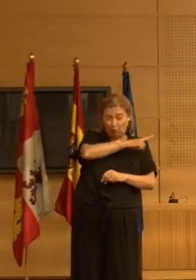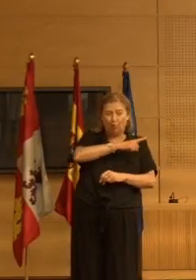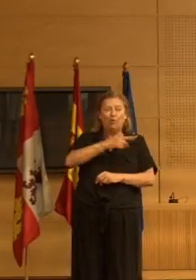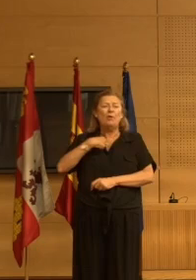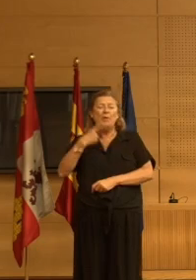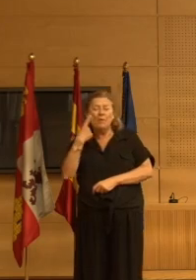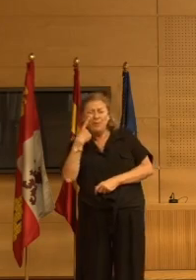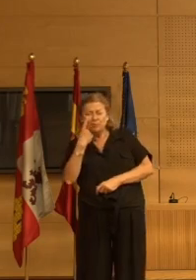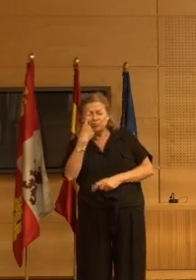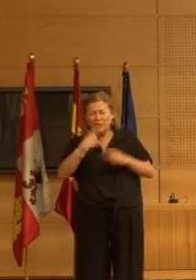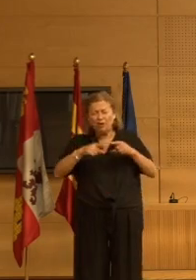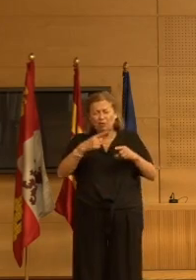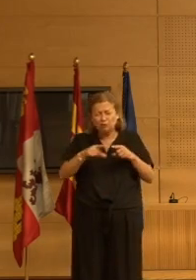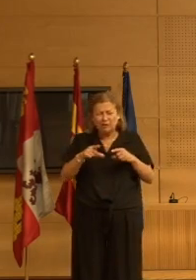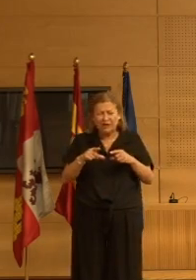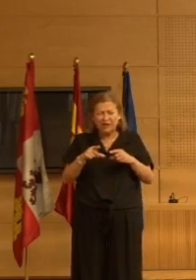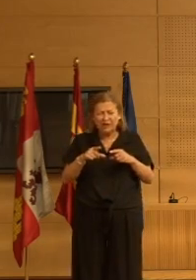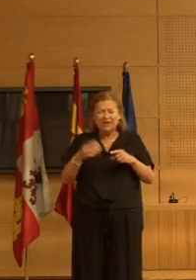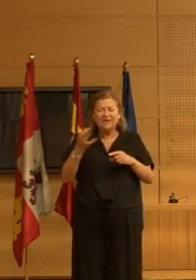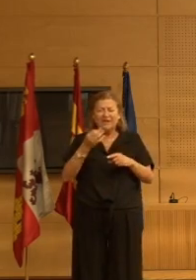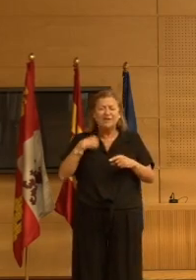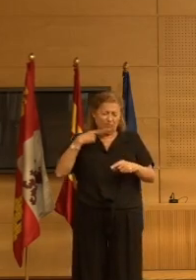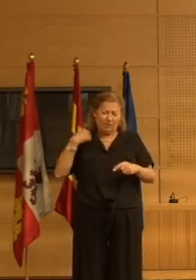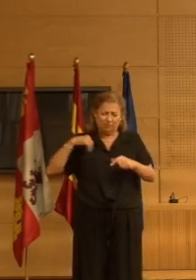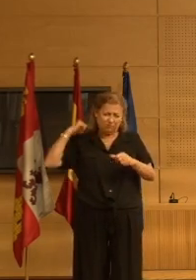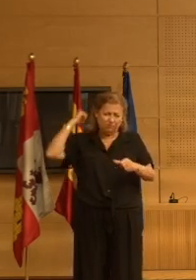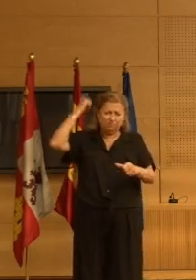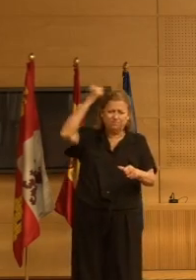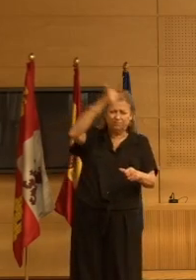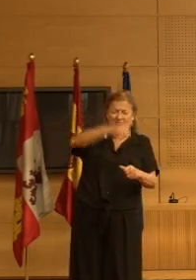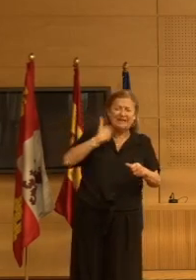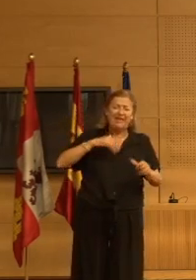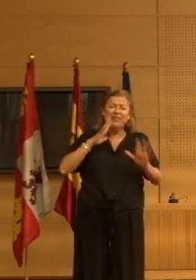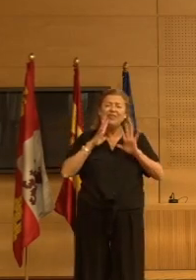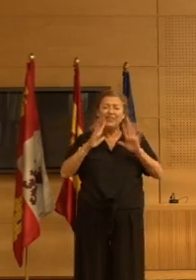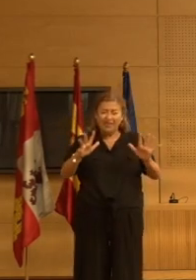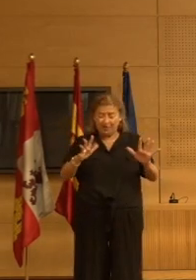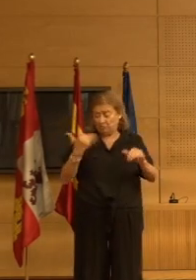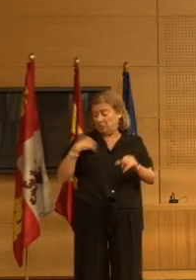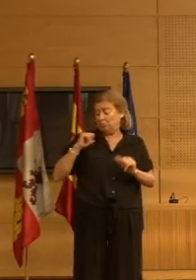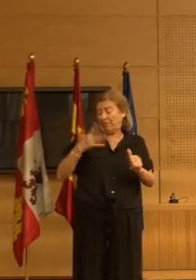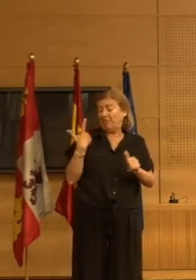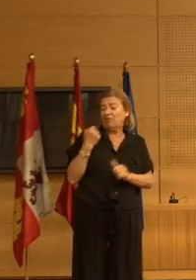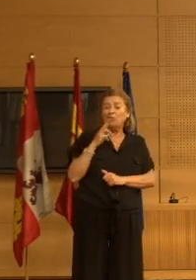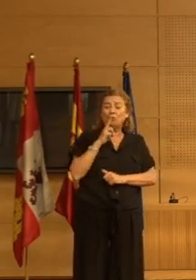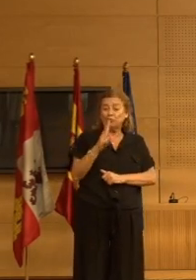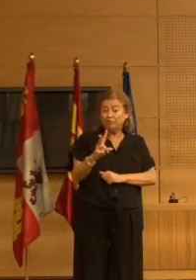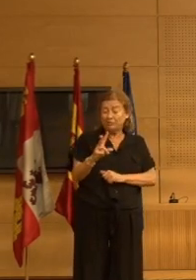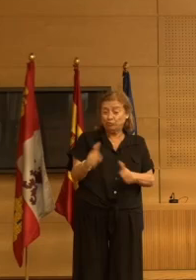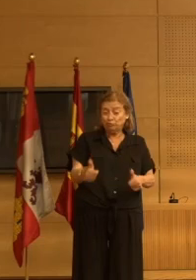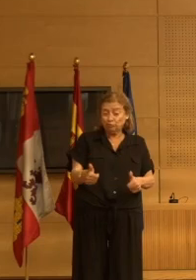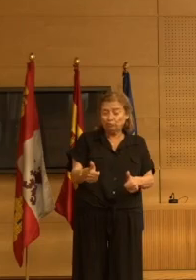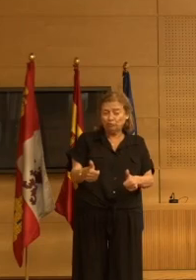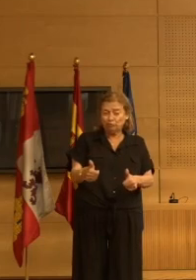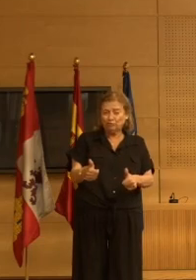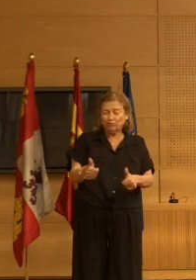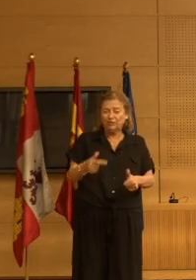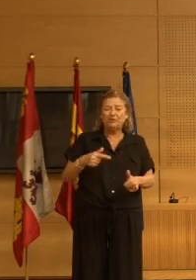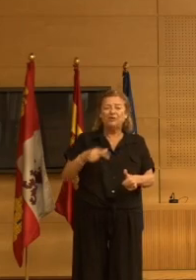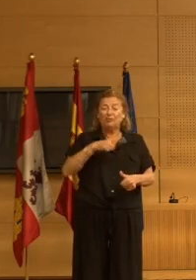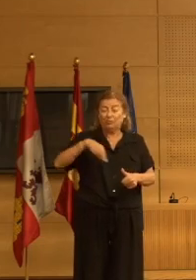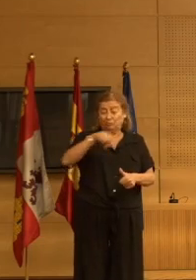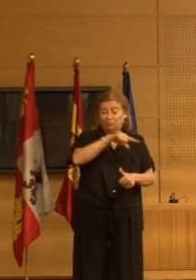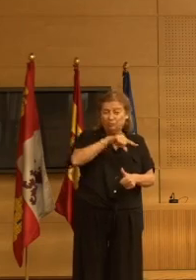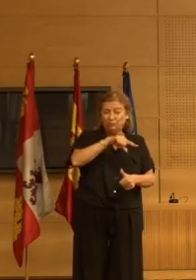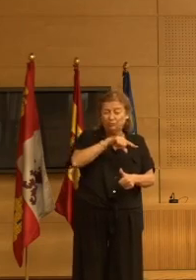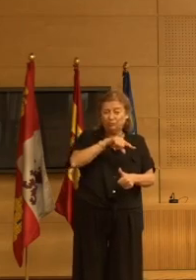observamos una cosa veníamos haciendo esto ya hace 10 años pero desde hace 2 años gracias a vosotros pues